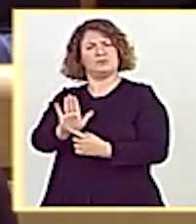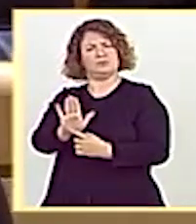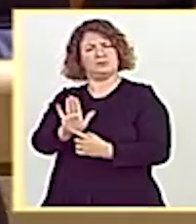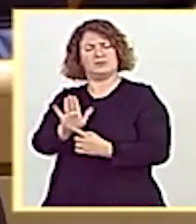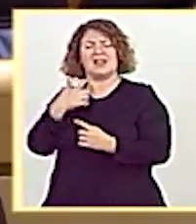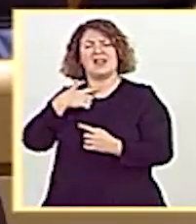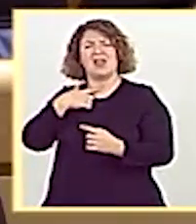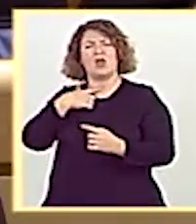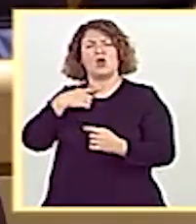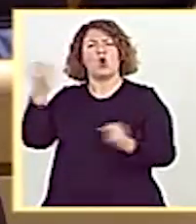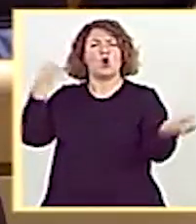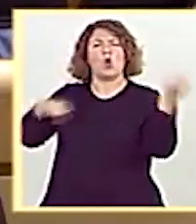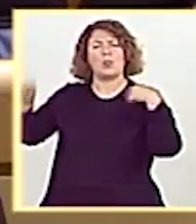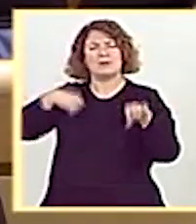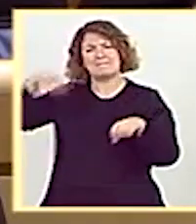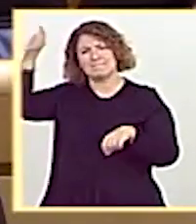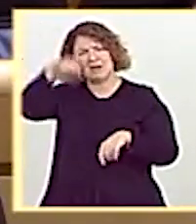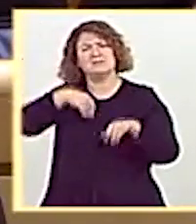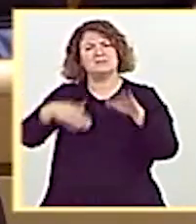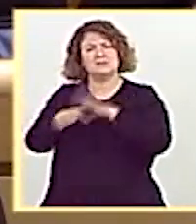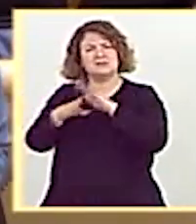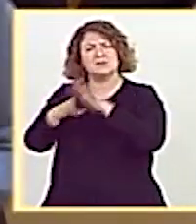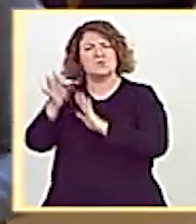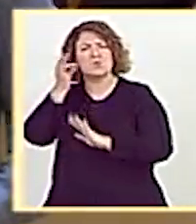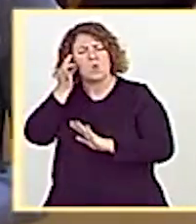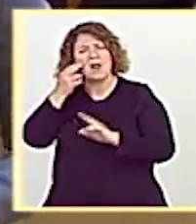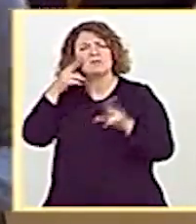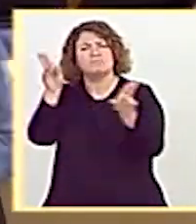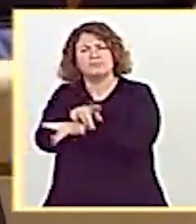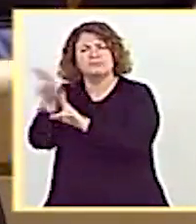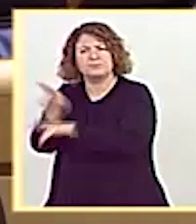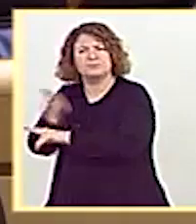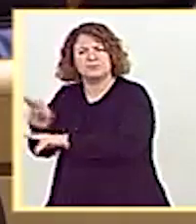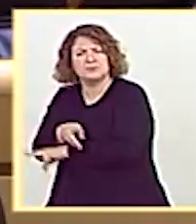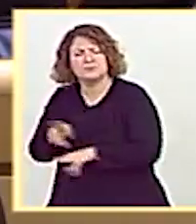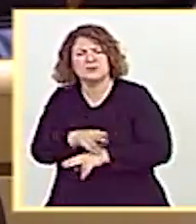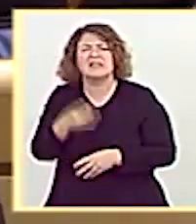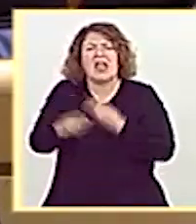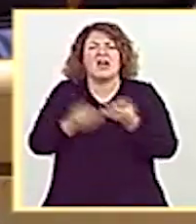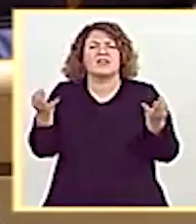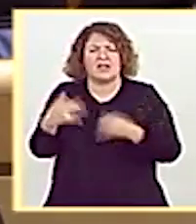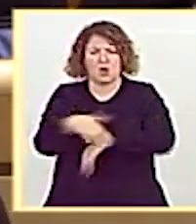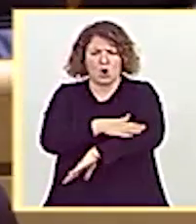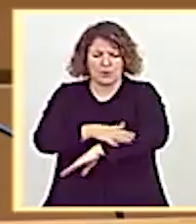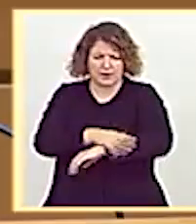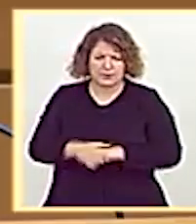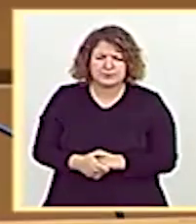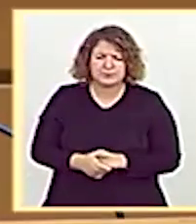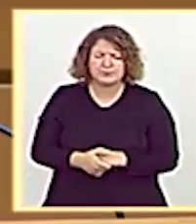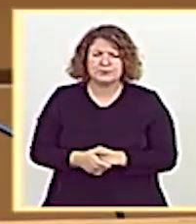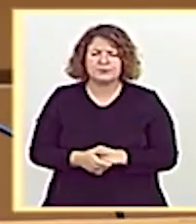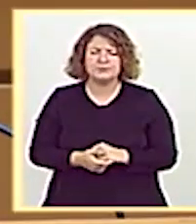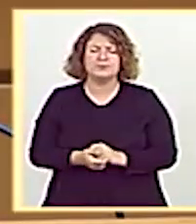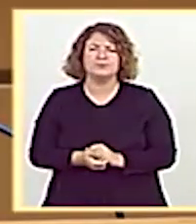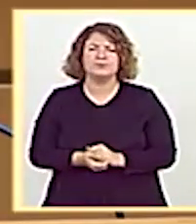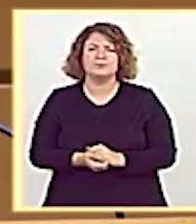conductas machistas que, lamentablemente, a día de hoy seguimos viviendo las mujeres? Gracias, señoría. Señora ministra de Igualdad.